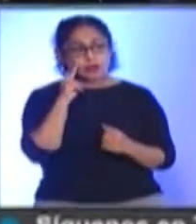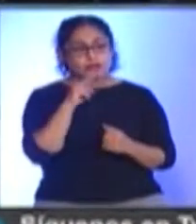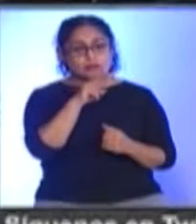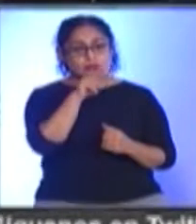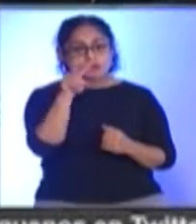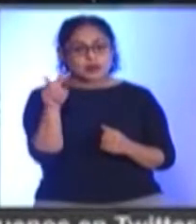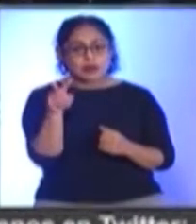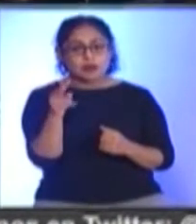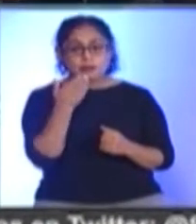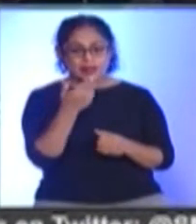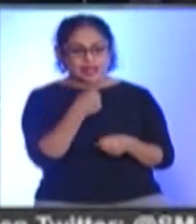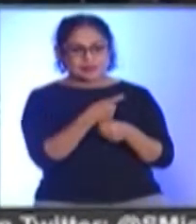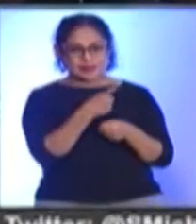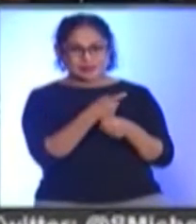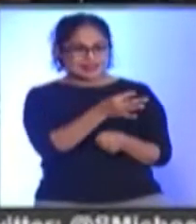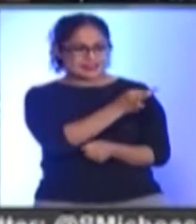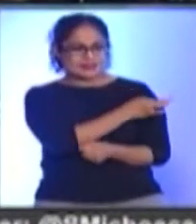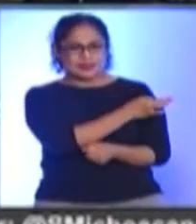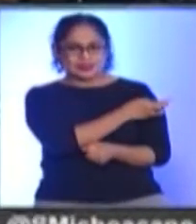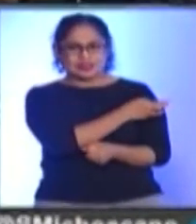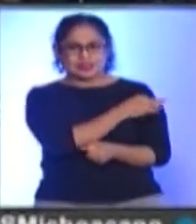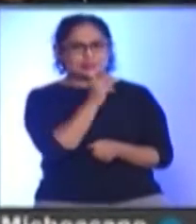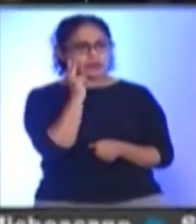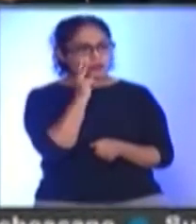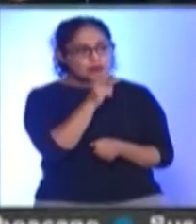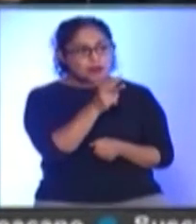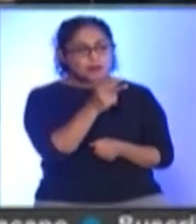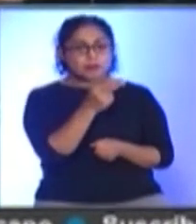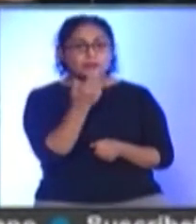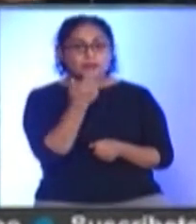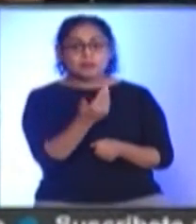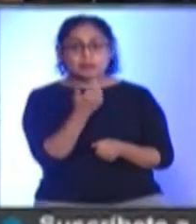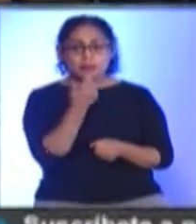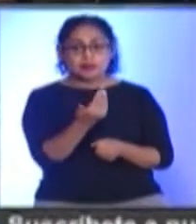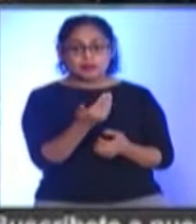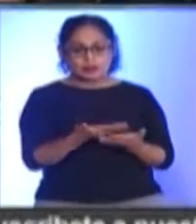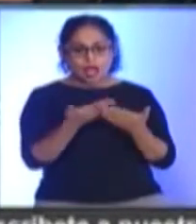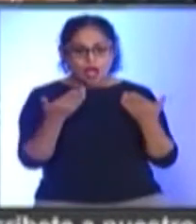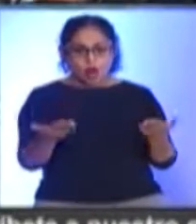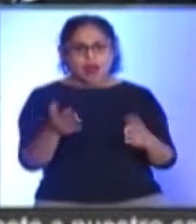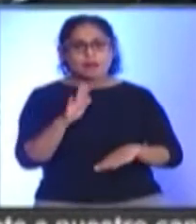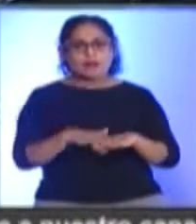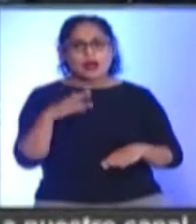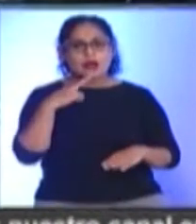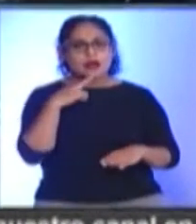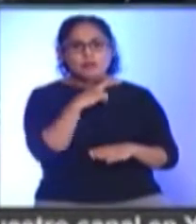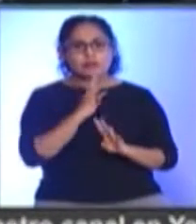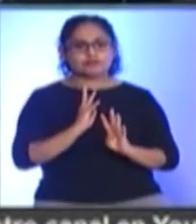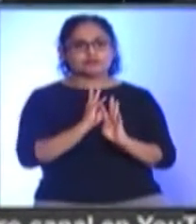A diferencia de la primera dosis Se ha visto un poco más de organización La fila se ha estado movilizando más rápido Siento un poquito